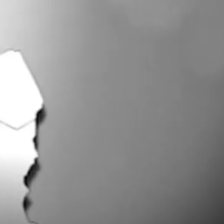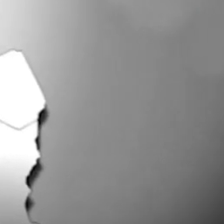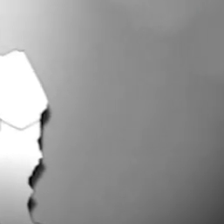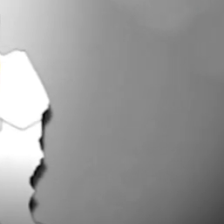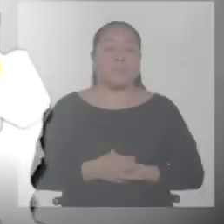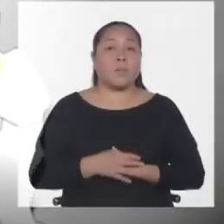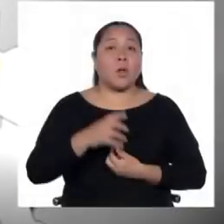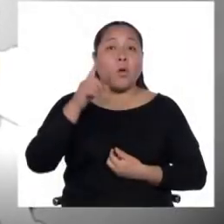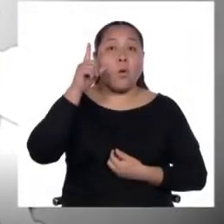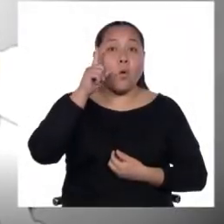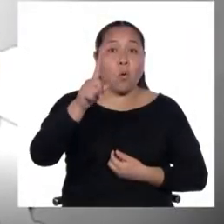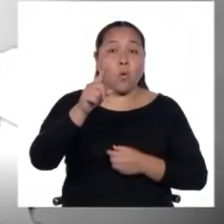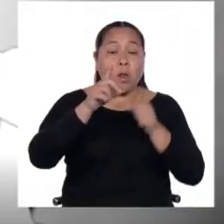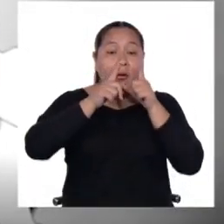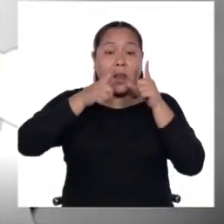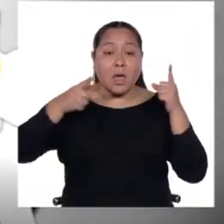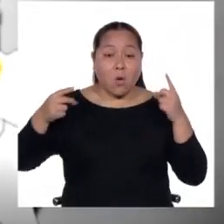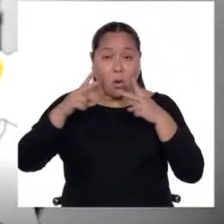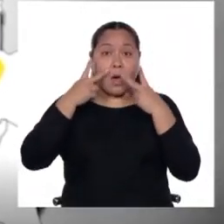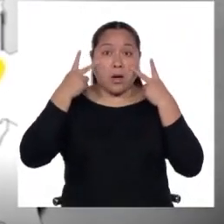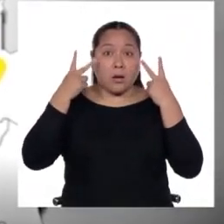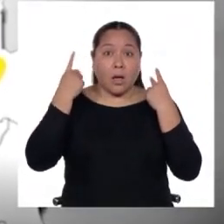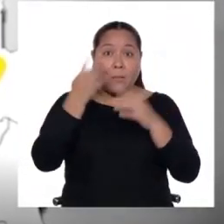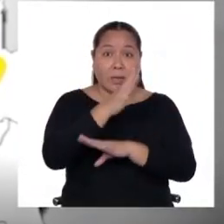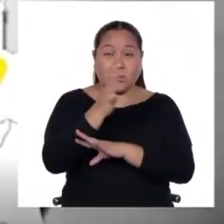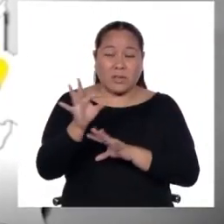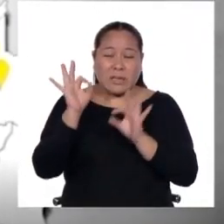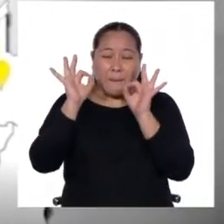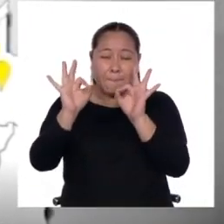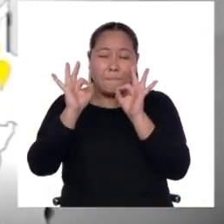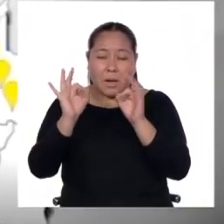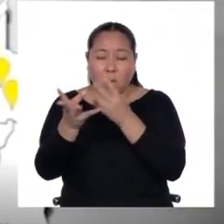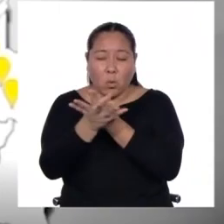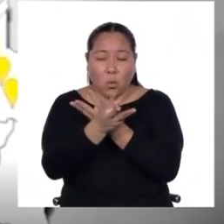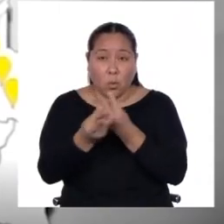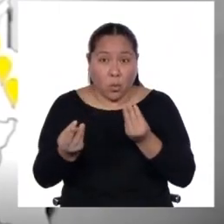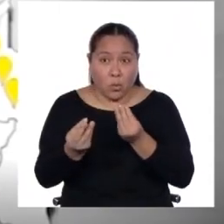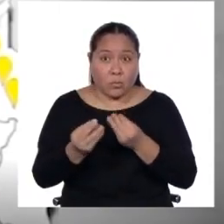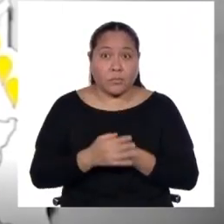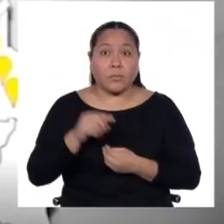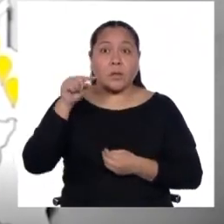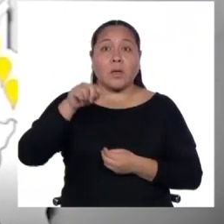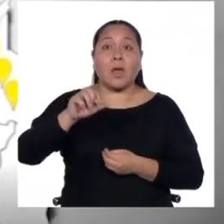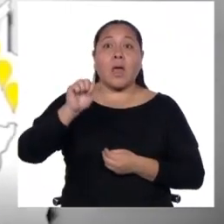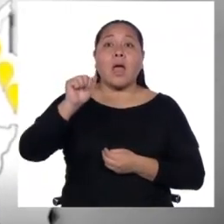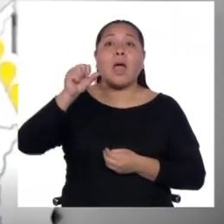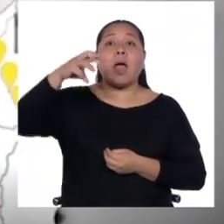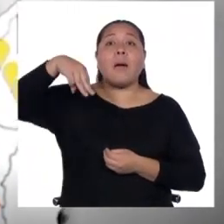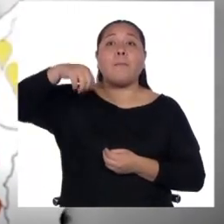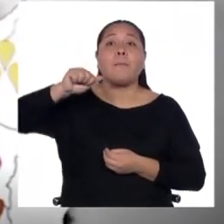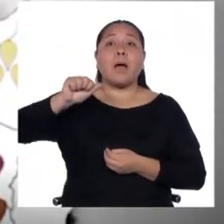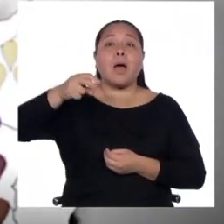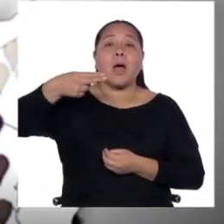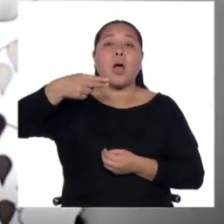Una de esas lenguas amazónicas, que se encuentran en peligro de extinción, es el Amahuaca.